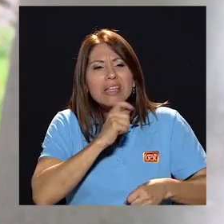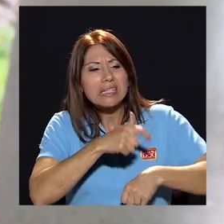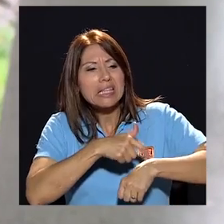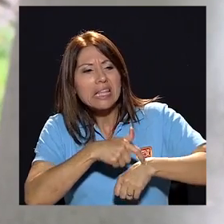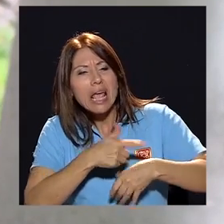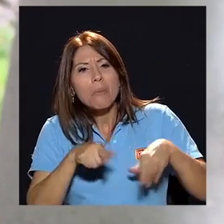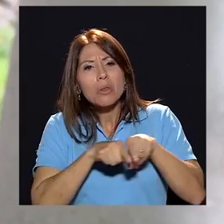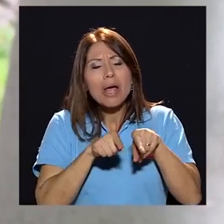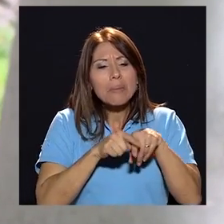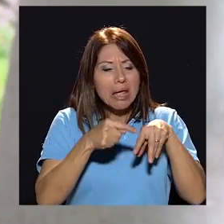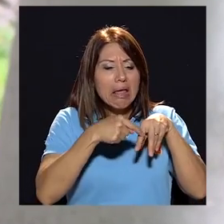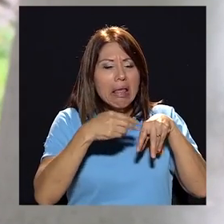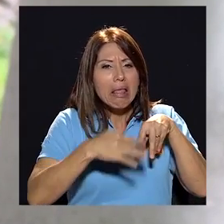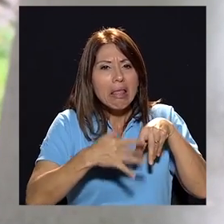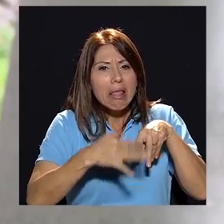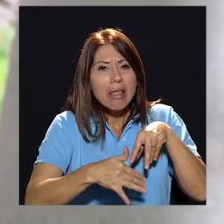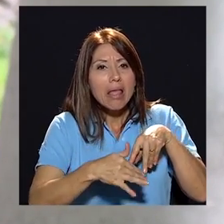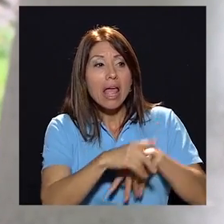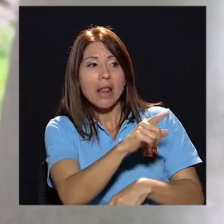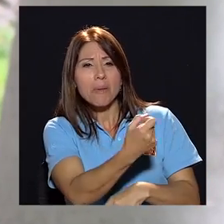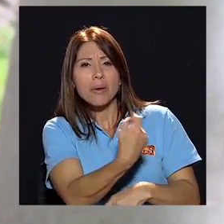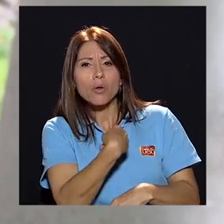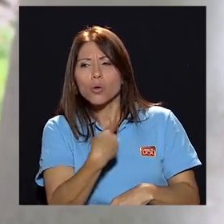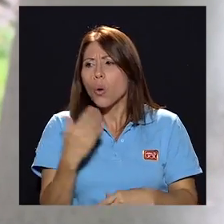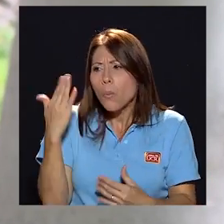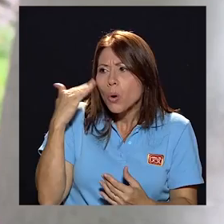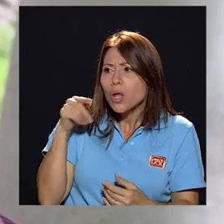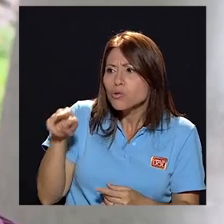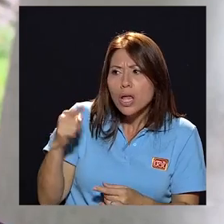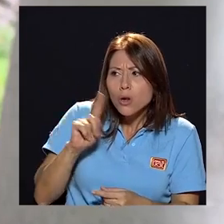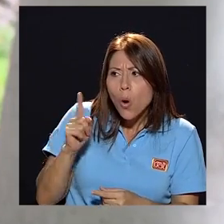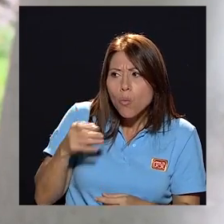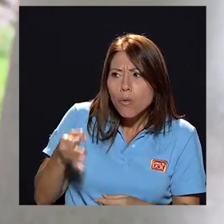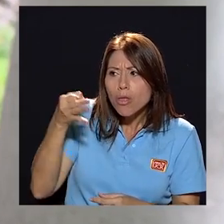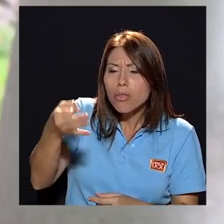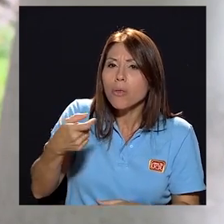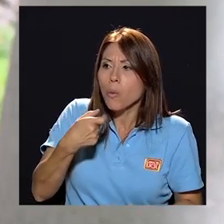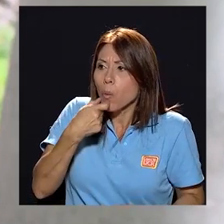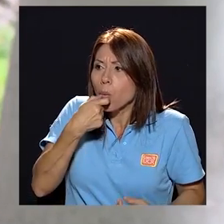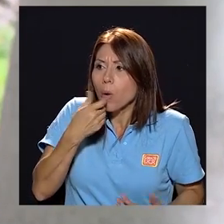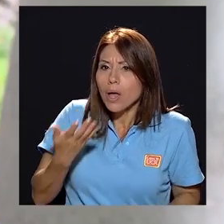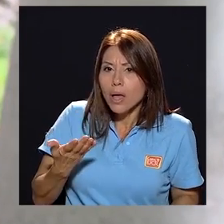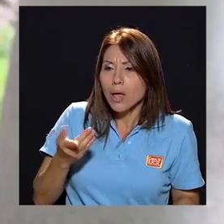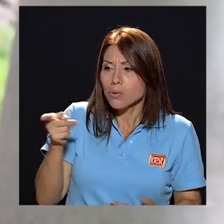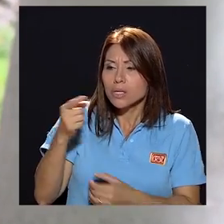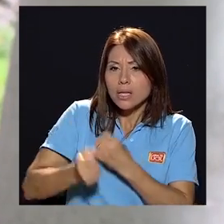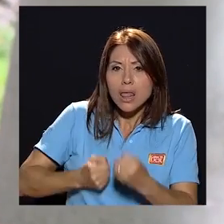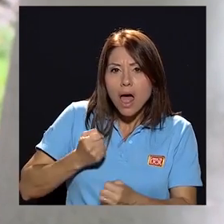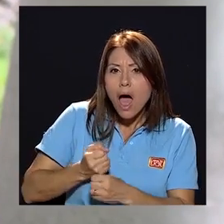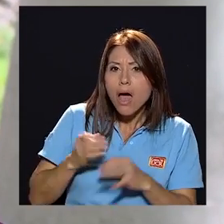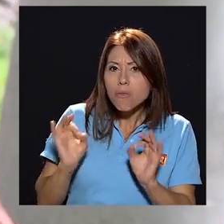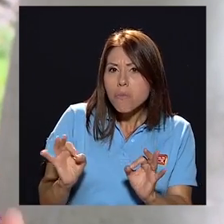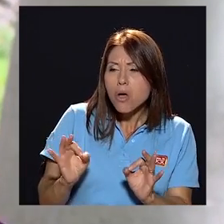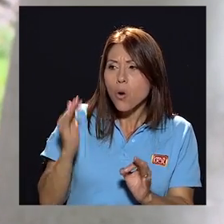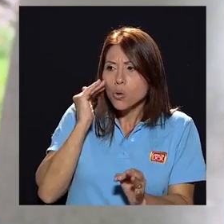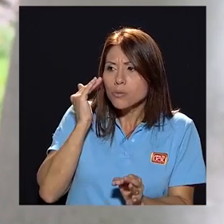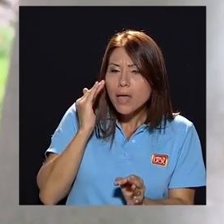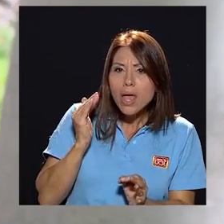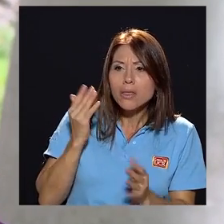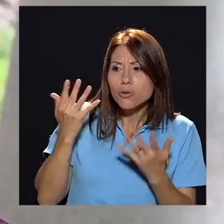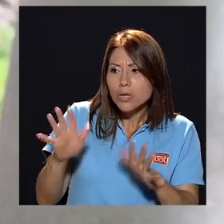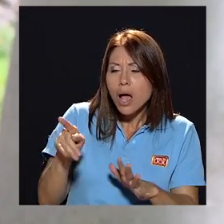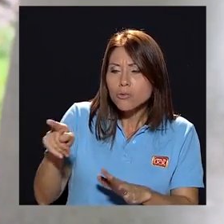lesión en la rodilla me había minado y él fue el que me preguntó ¿y por qué no te haces árbitro? tenés edad tenés